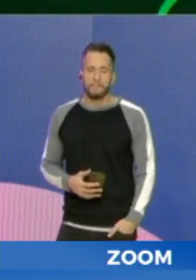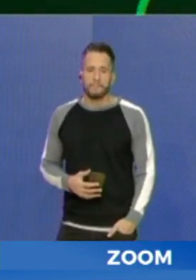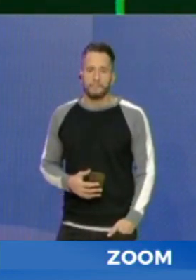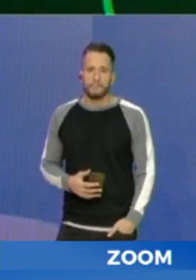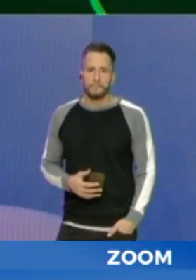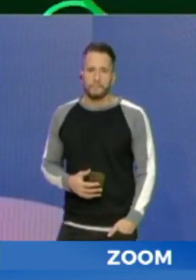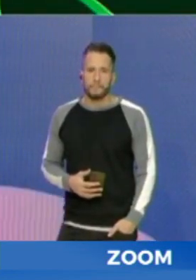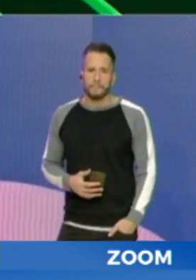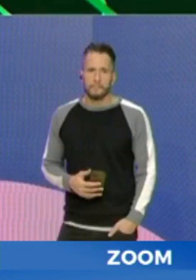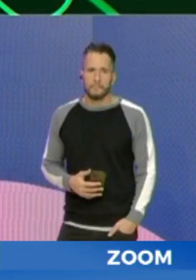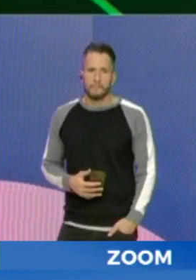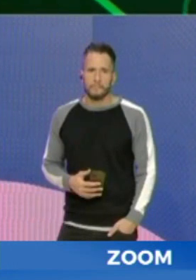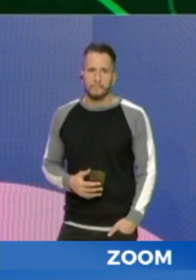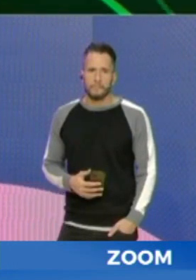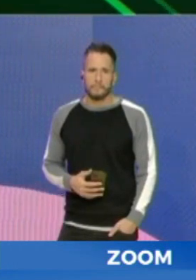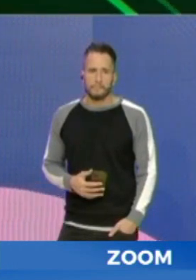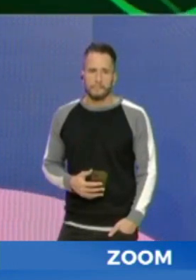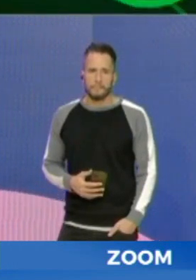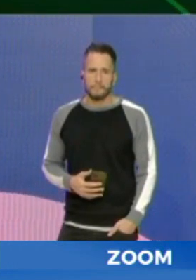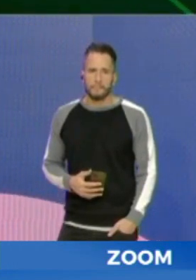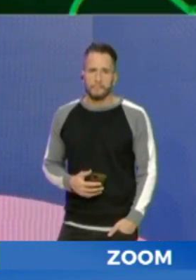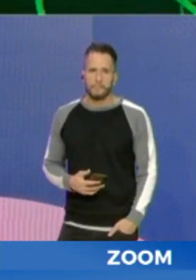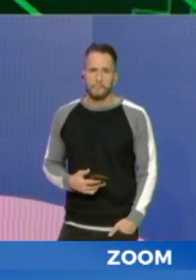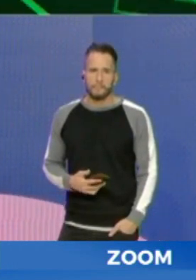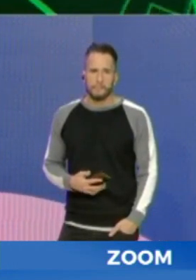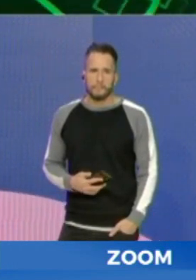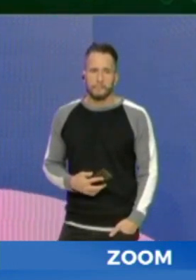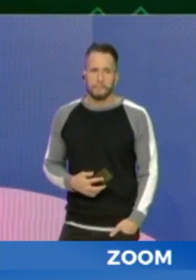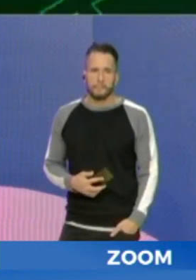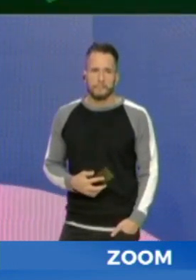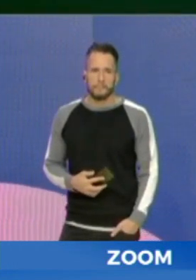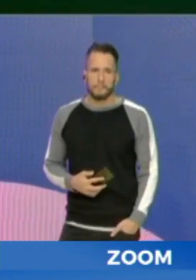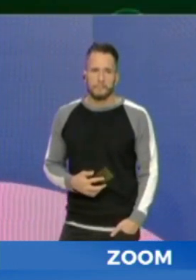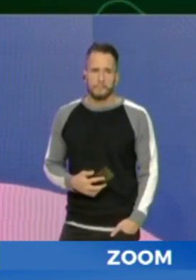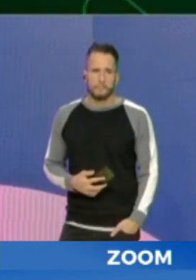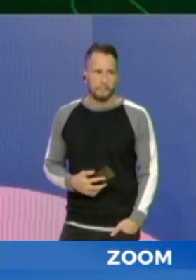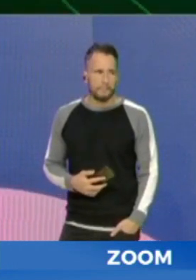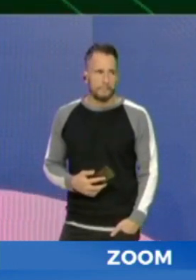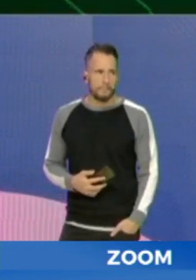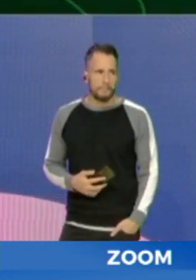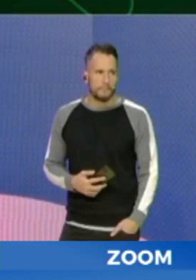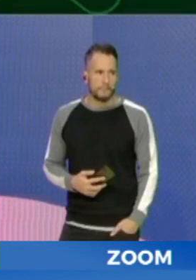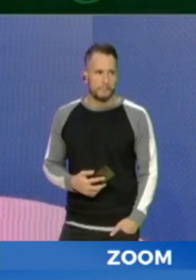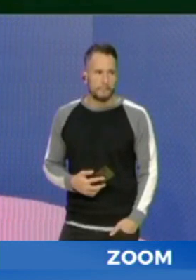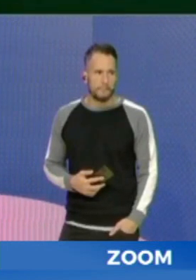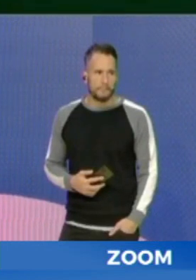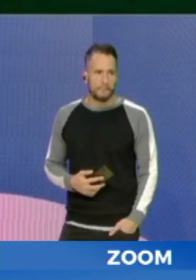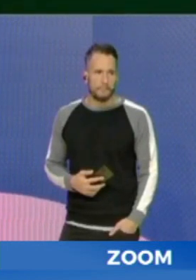celebración cuenta de encontrarnos, coincidir en ese lugar tan particular y especial para todos nosotros,